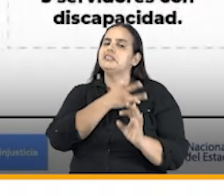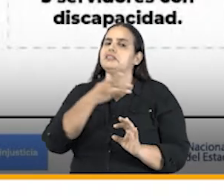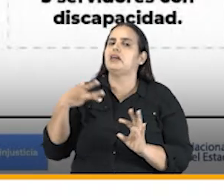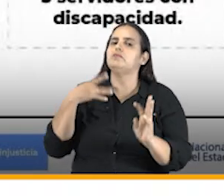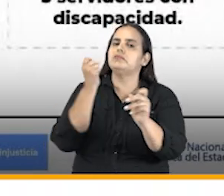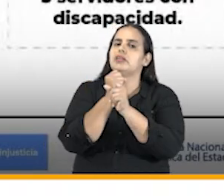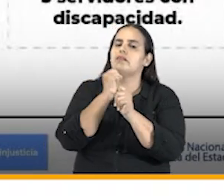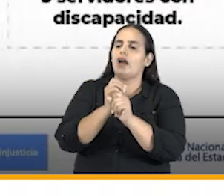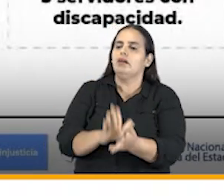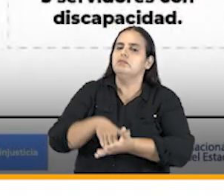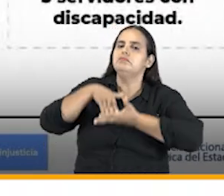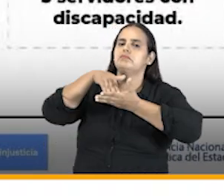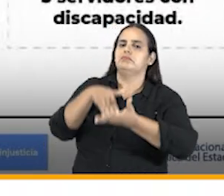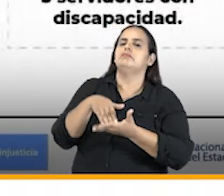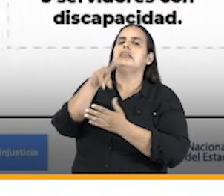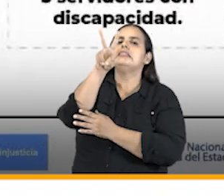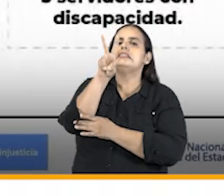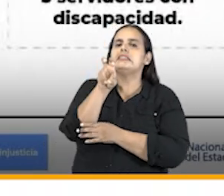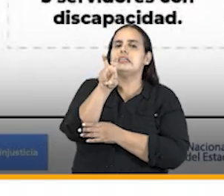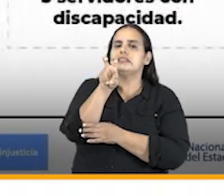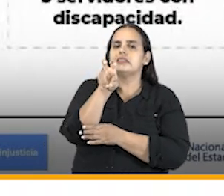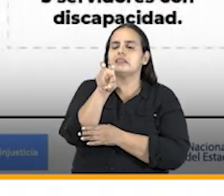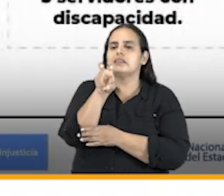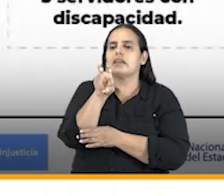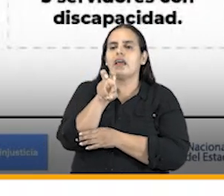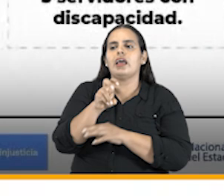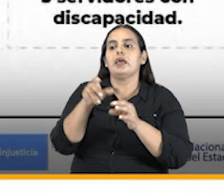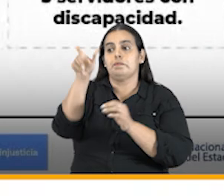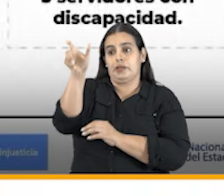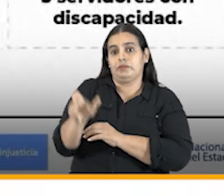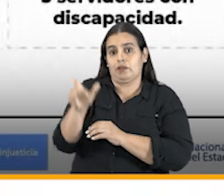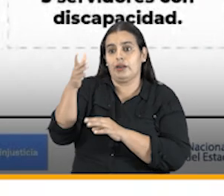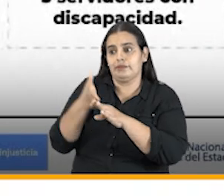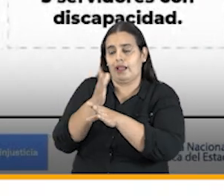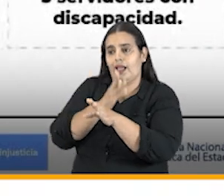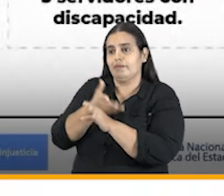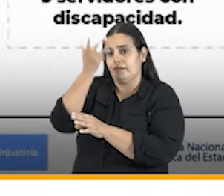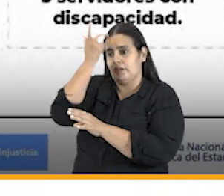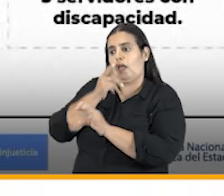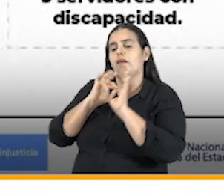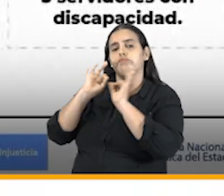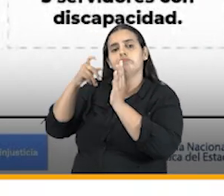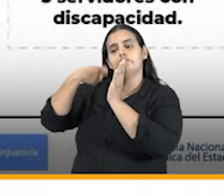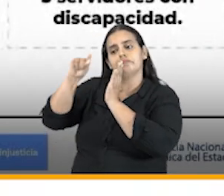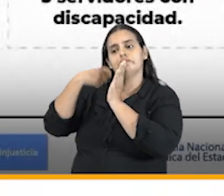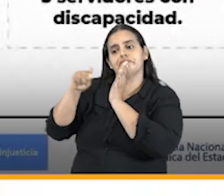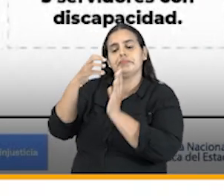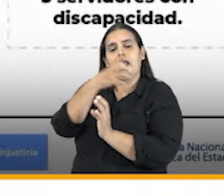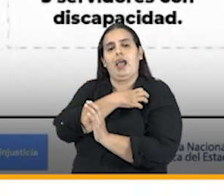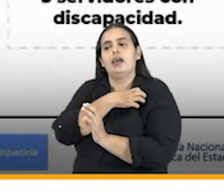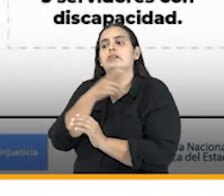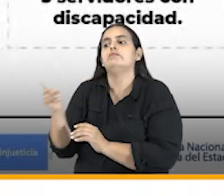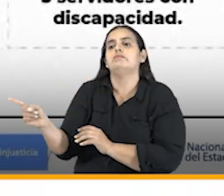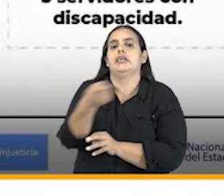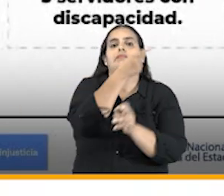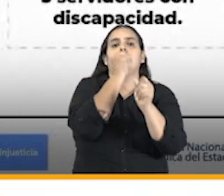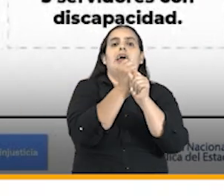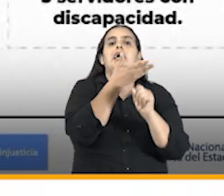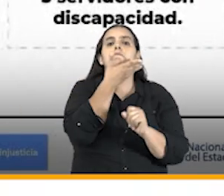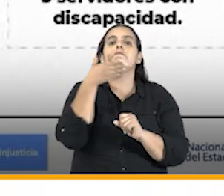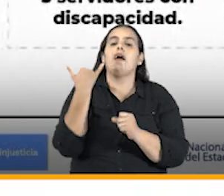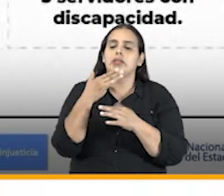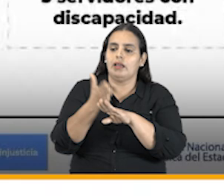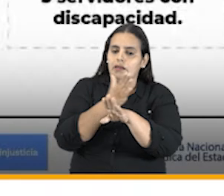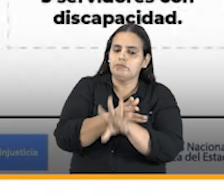trabajo y hemos posesionado 7 servidores de la convocatoria 428 hemos capacitado y